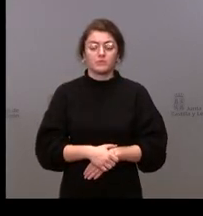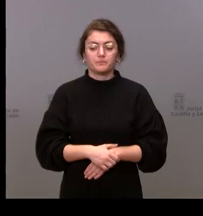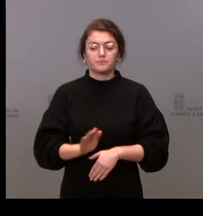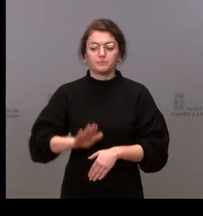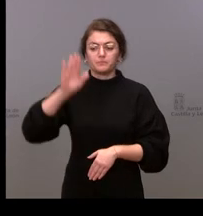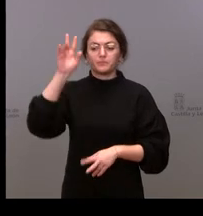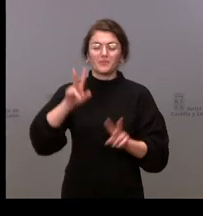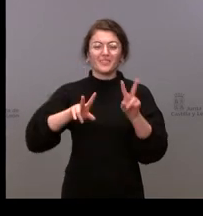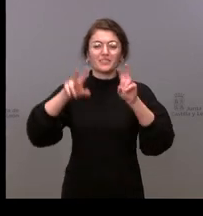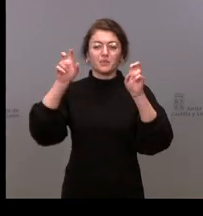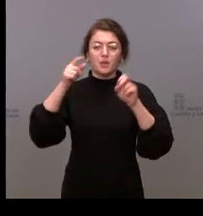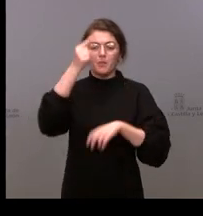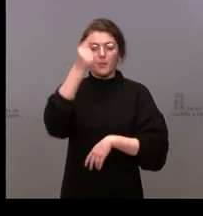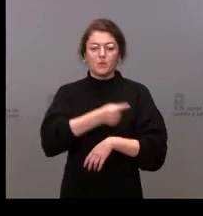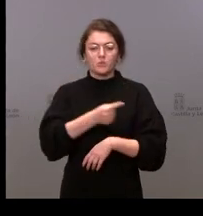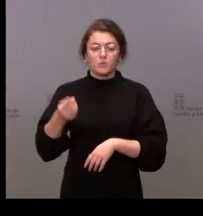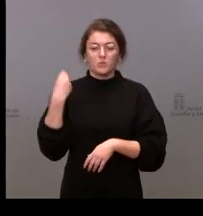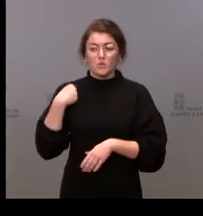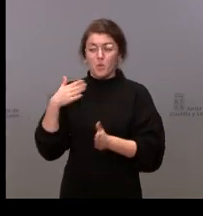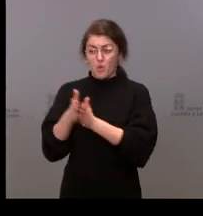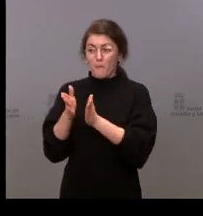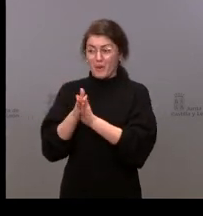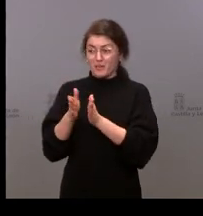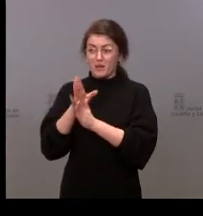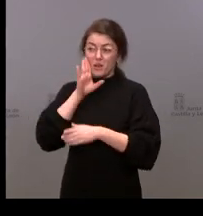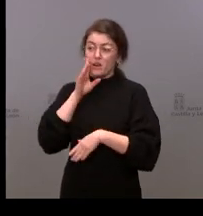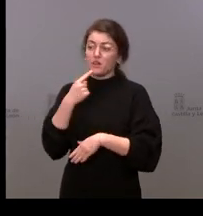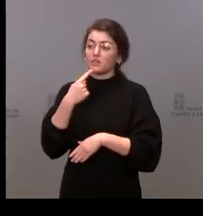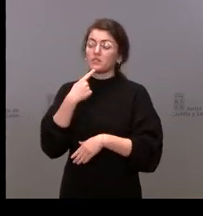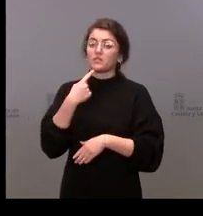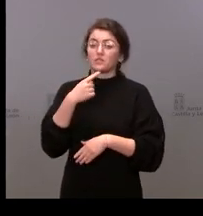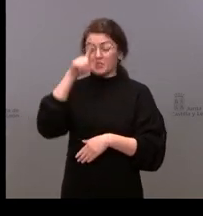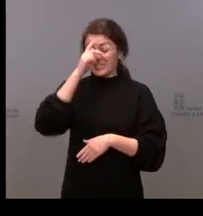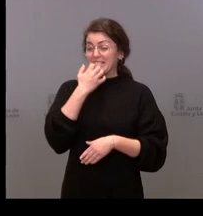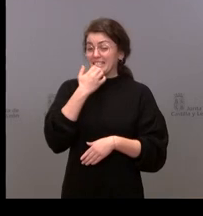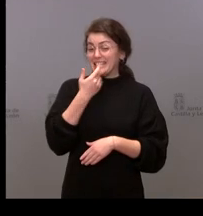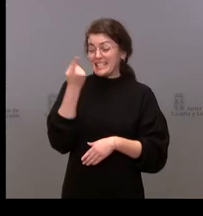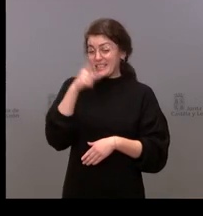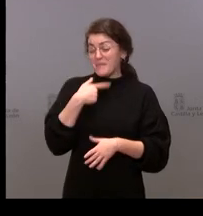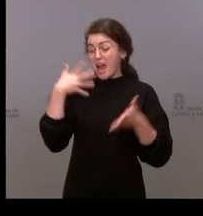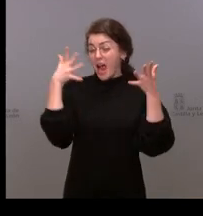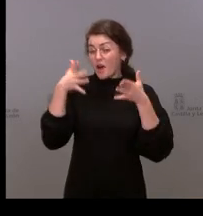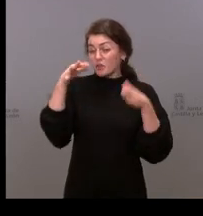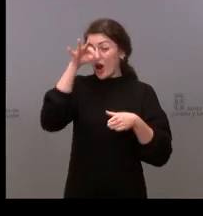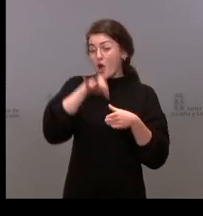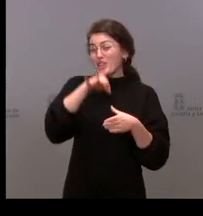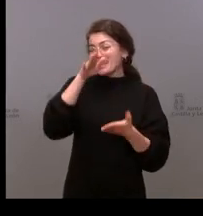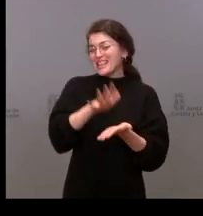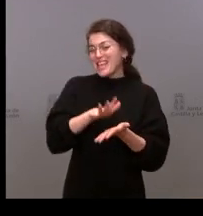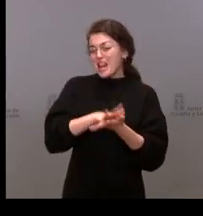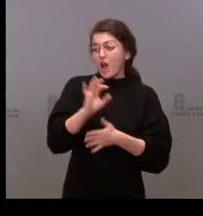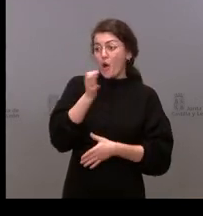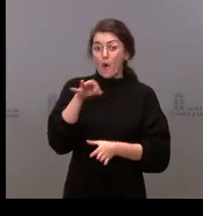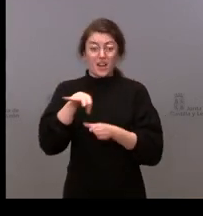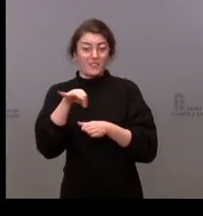Al padre del presupuesto, como lo ha calificado su compañero, si también recomendaría, Tila, o se queda con el café. ¿Cuál es su opinión